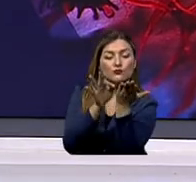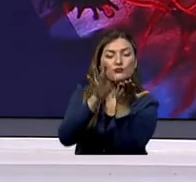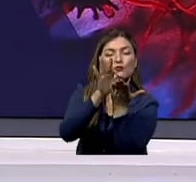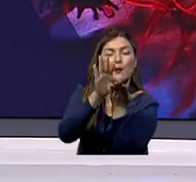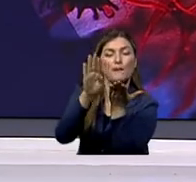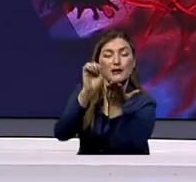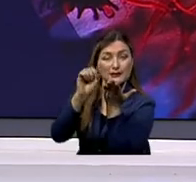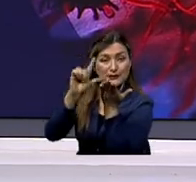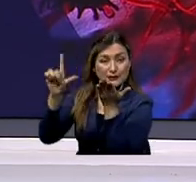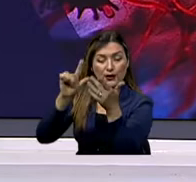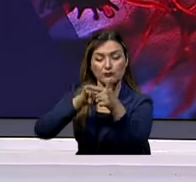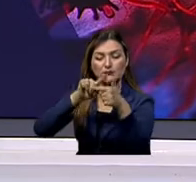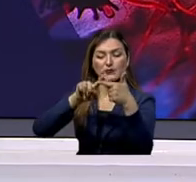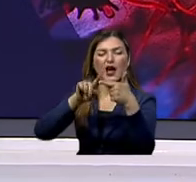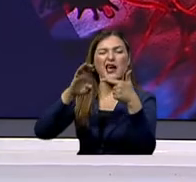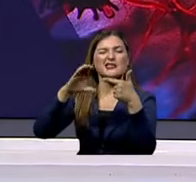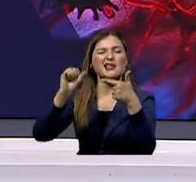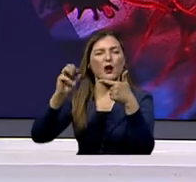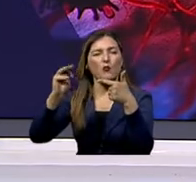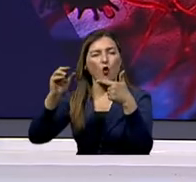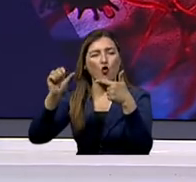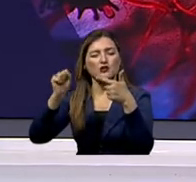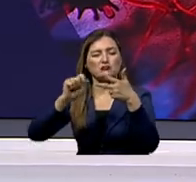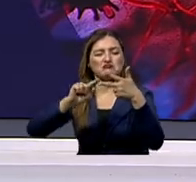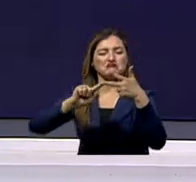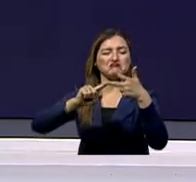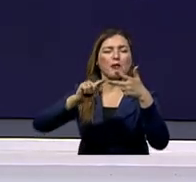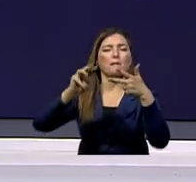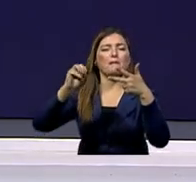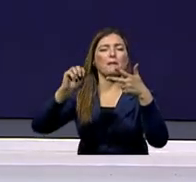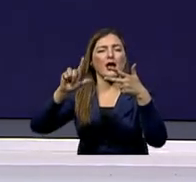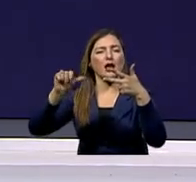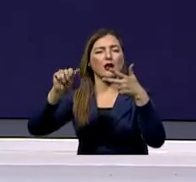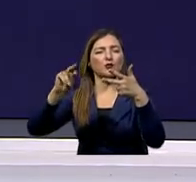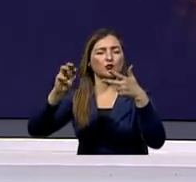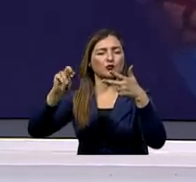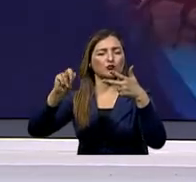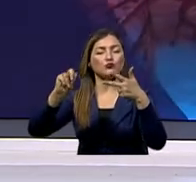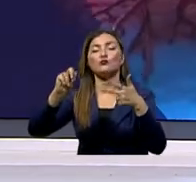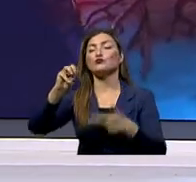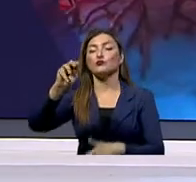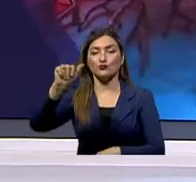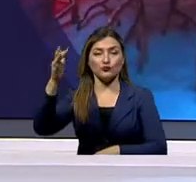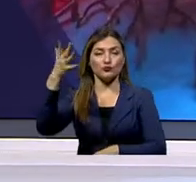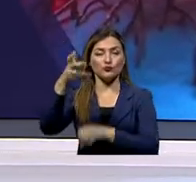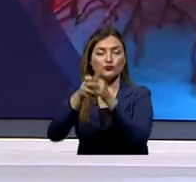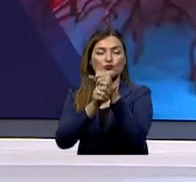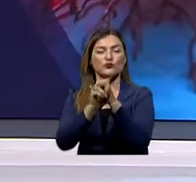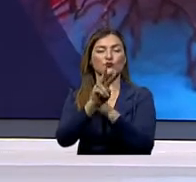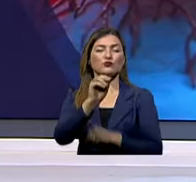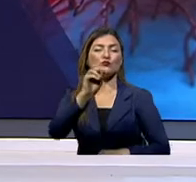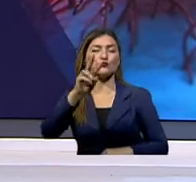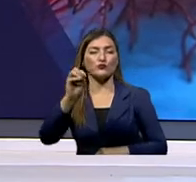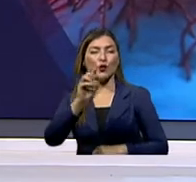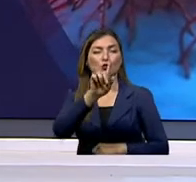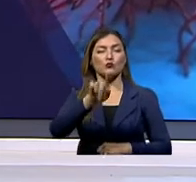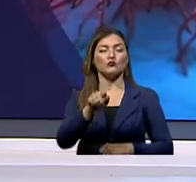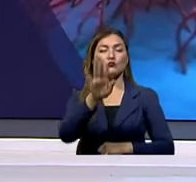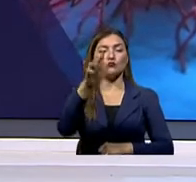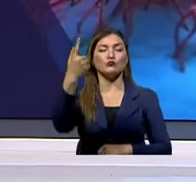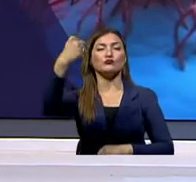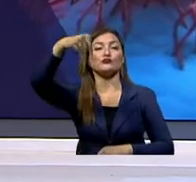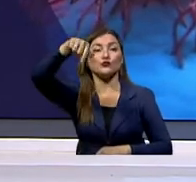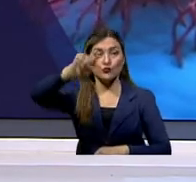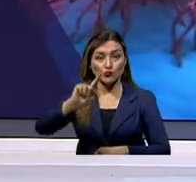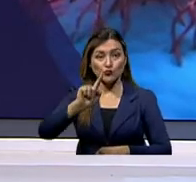el carcinoma de las células escamosas y el melanoma, que ya lo dijimos. Para el 2020, más de 1.5 millones de nuevos casos